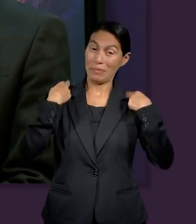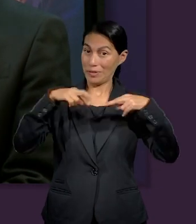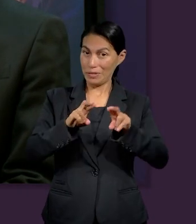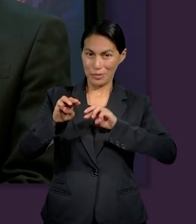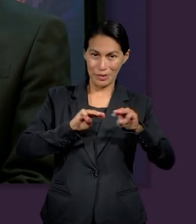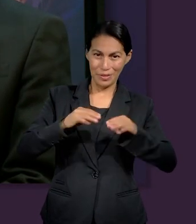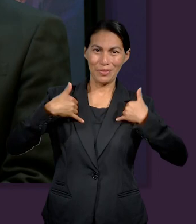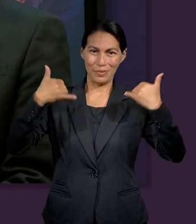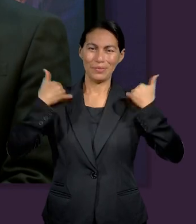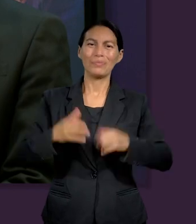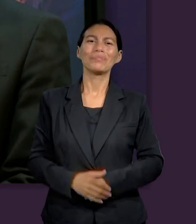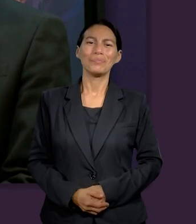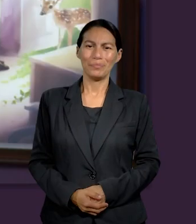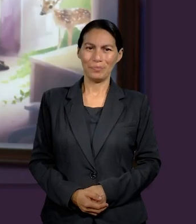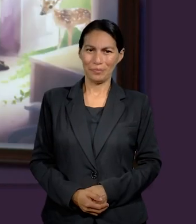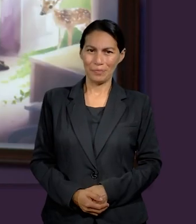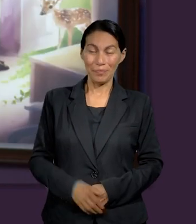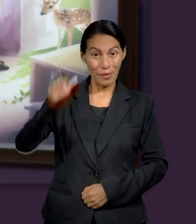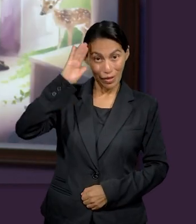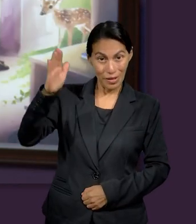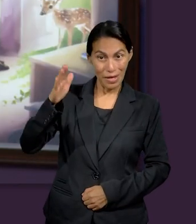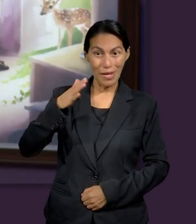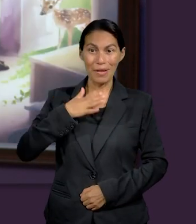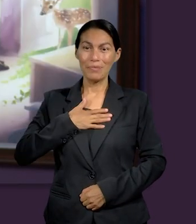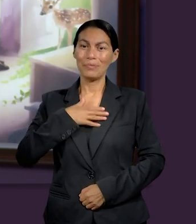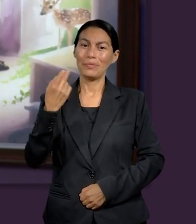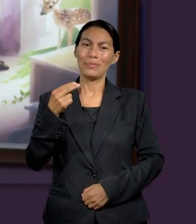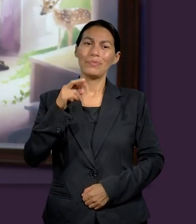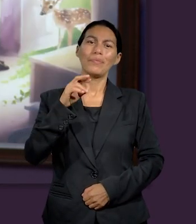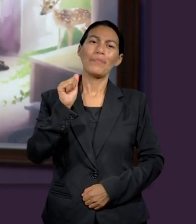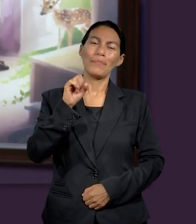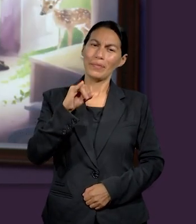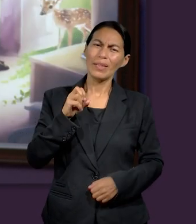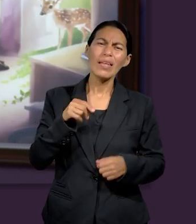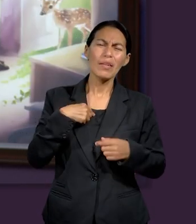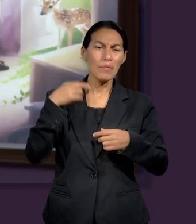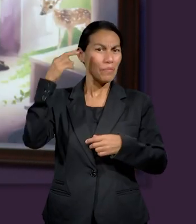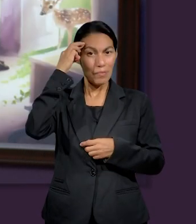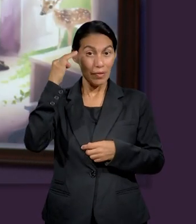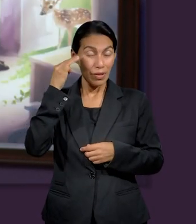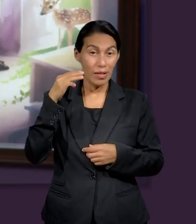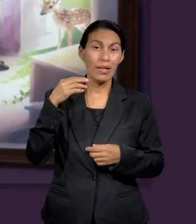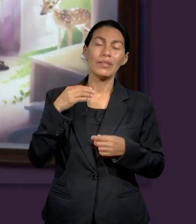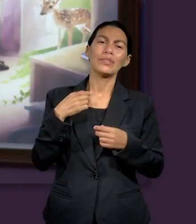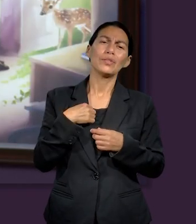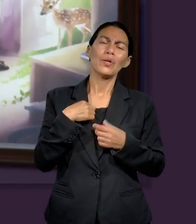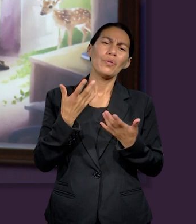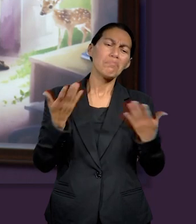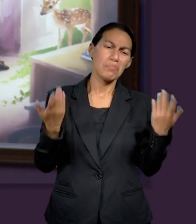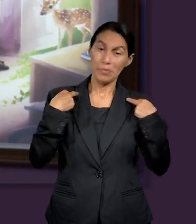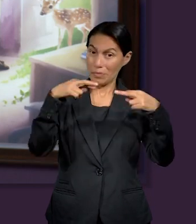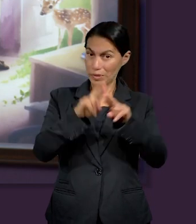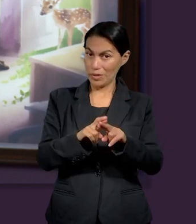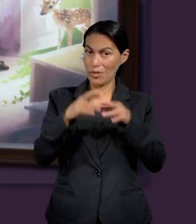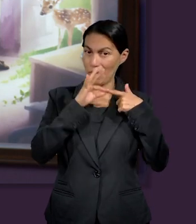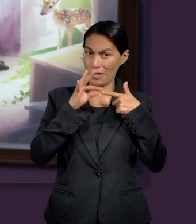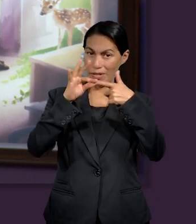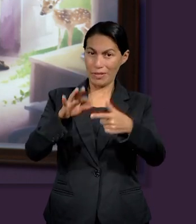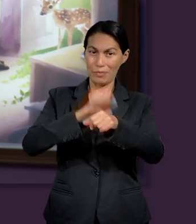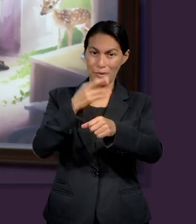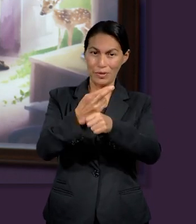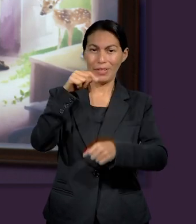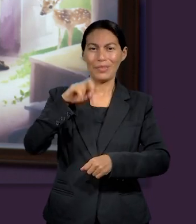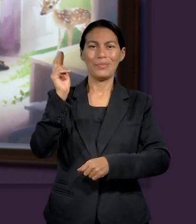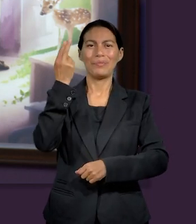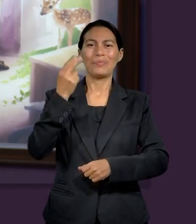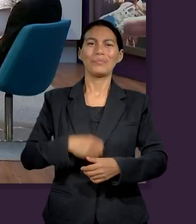la directiva de Ministerio Juvenil. Hola a todos. Mi nombre es Aileen Canché. Vengo de la ciudad de María, Yucatán, y vengo representando al Club de Guías